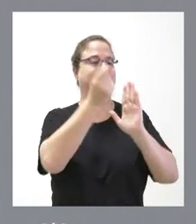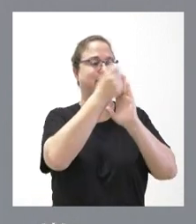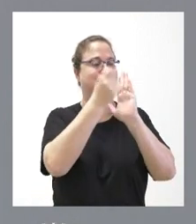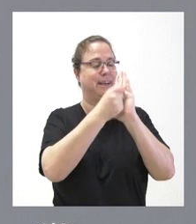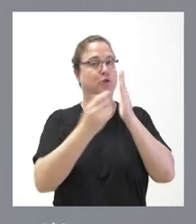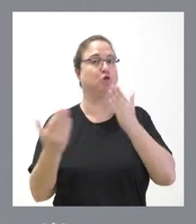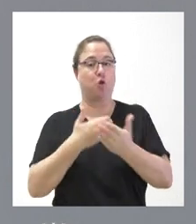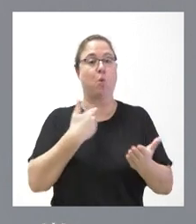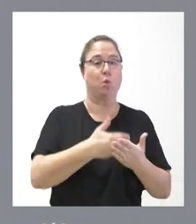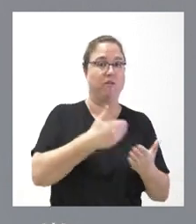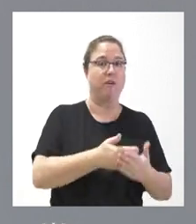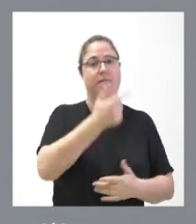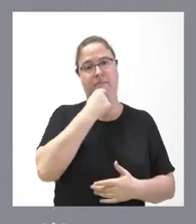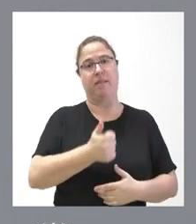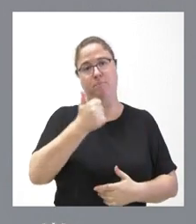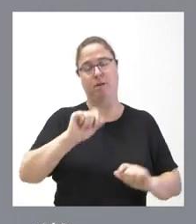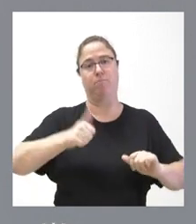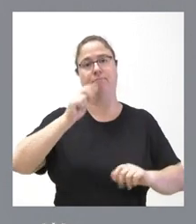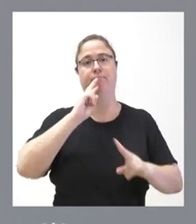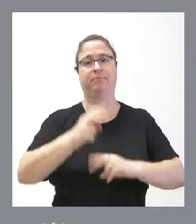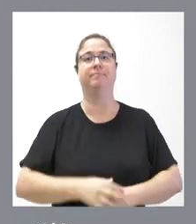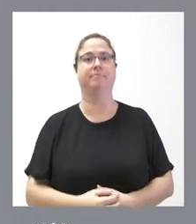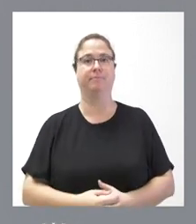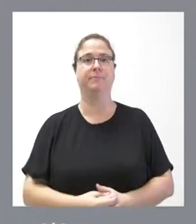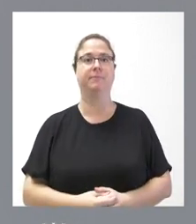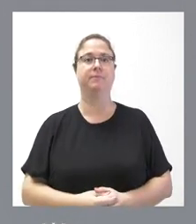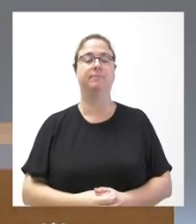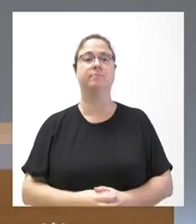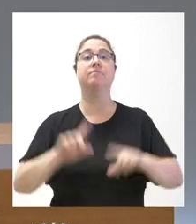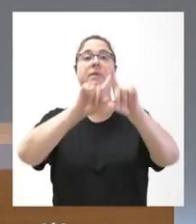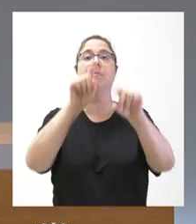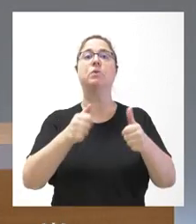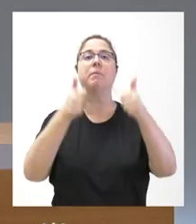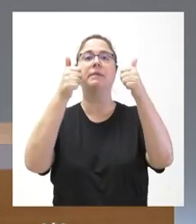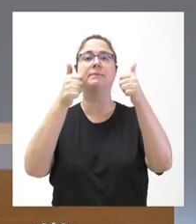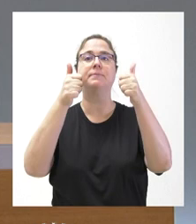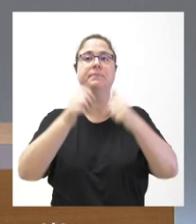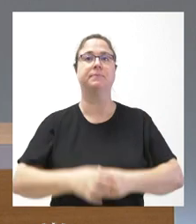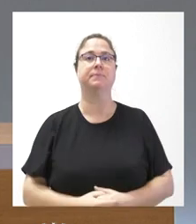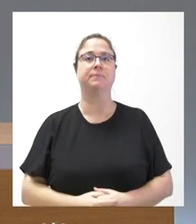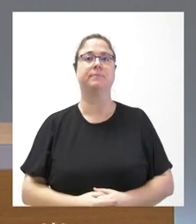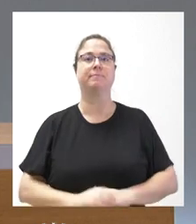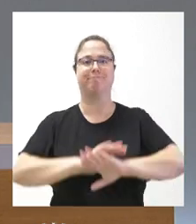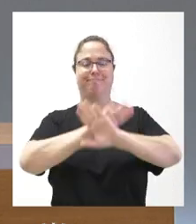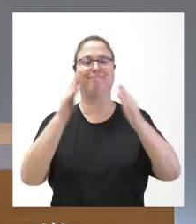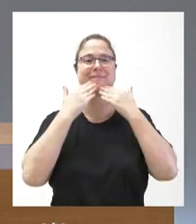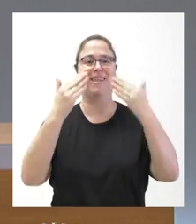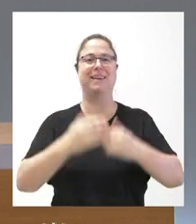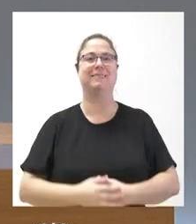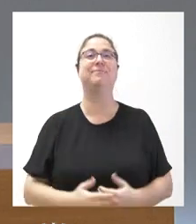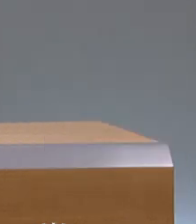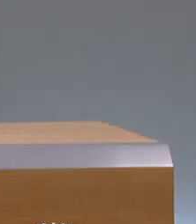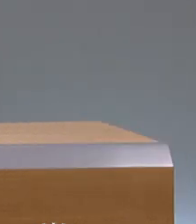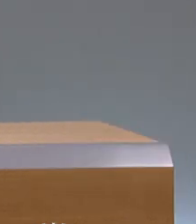uno de requisitos será mucho mejor porque será más fácil que se pueda responder ¿alguna pregunta más? Pues es todo gracias gracias